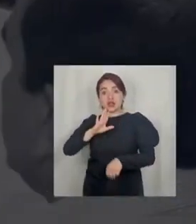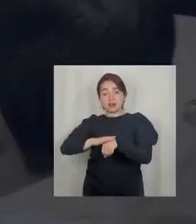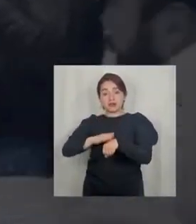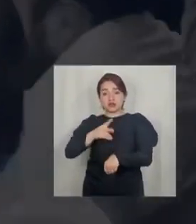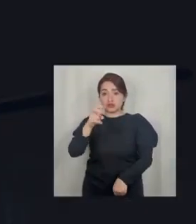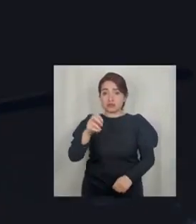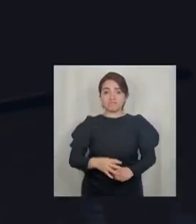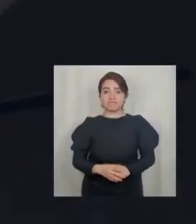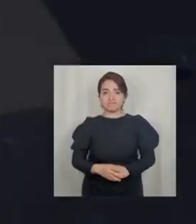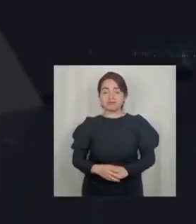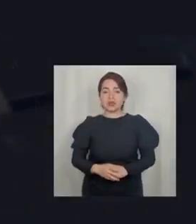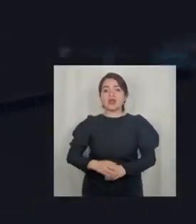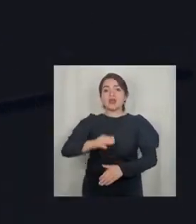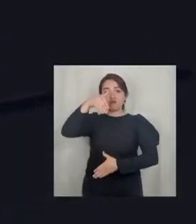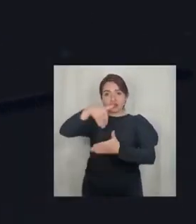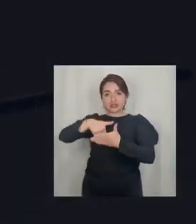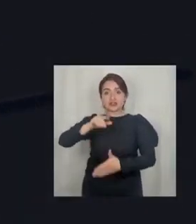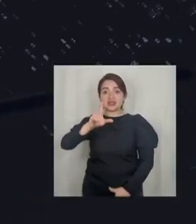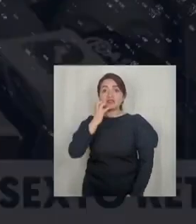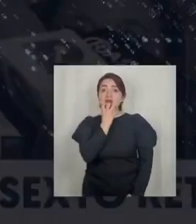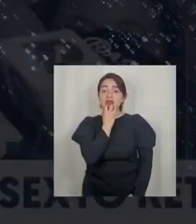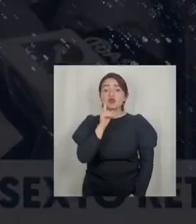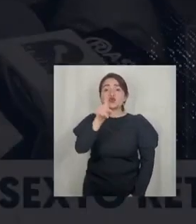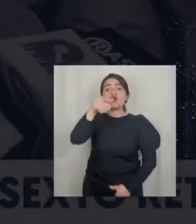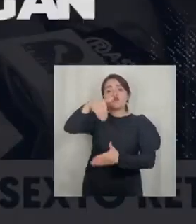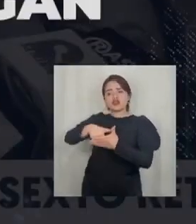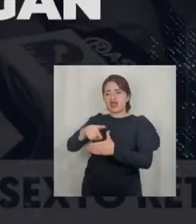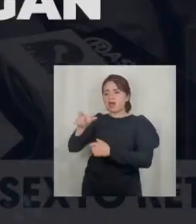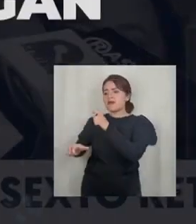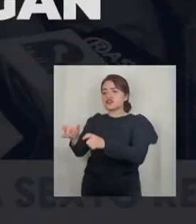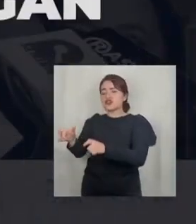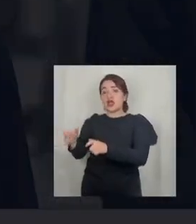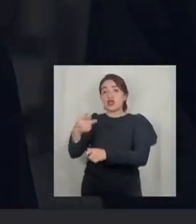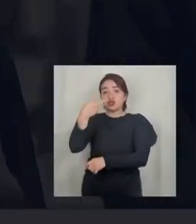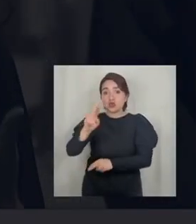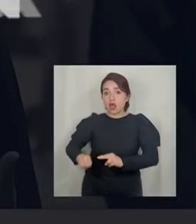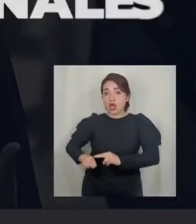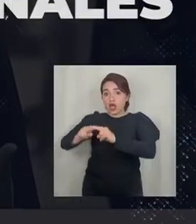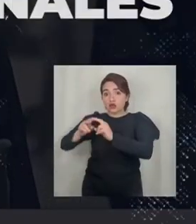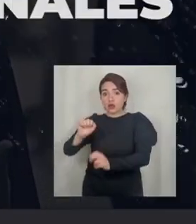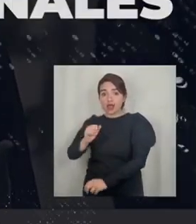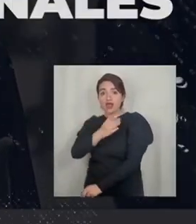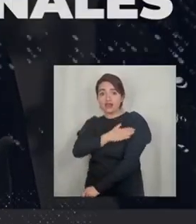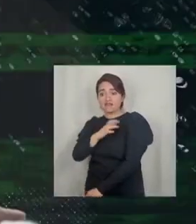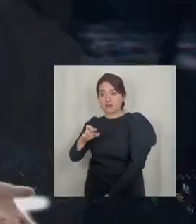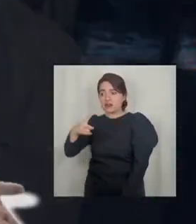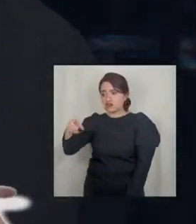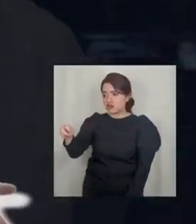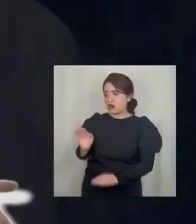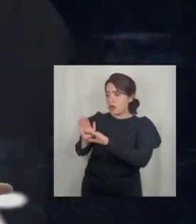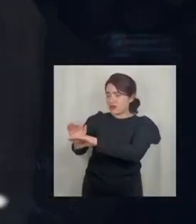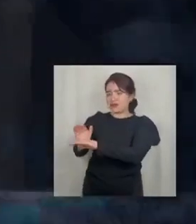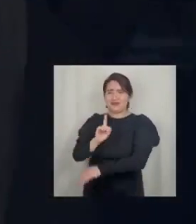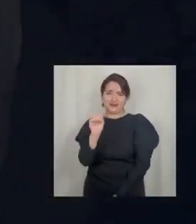no autorizamos En esta elección del 7 de mayo No votes por los que te niegan Tus propios ahorros previsionales No